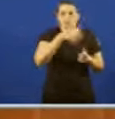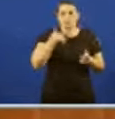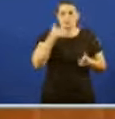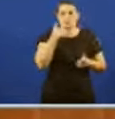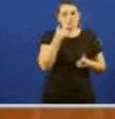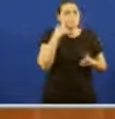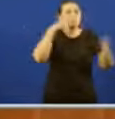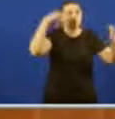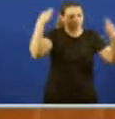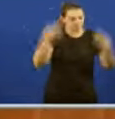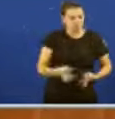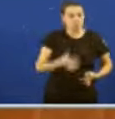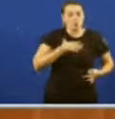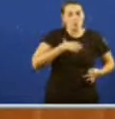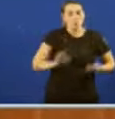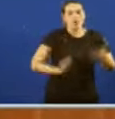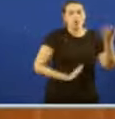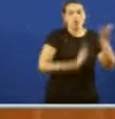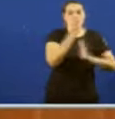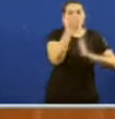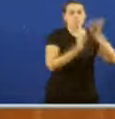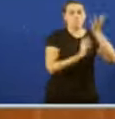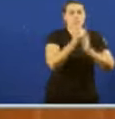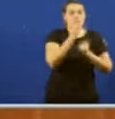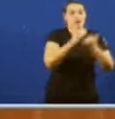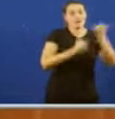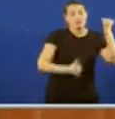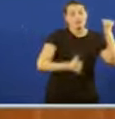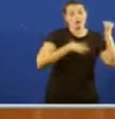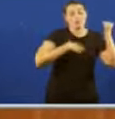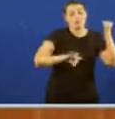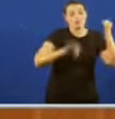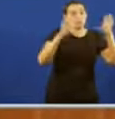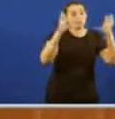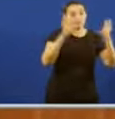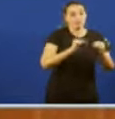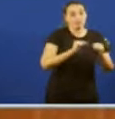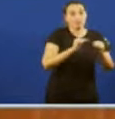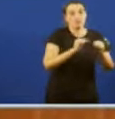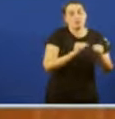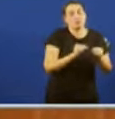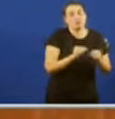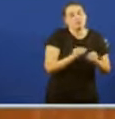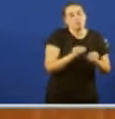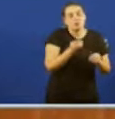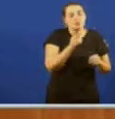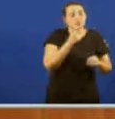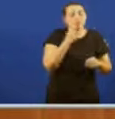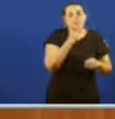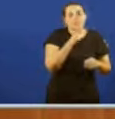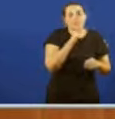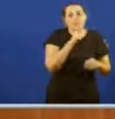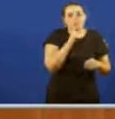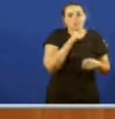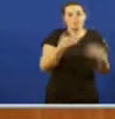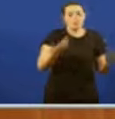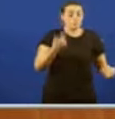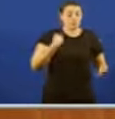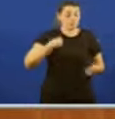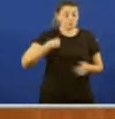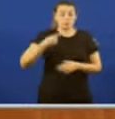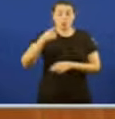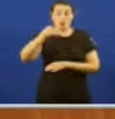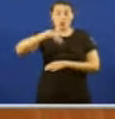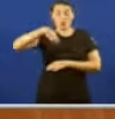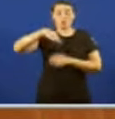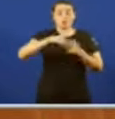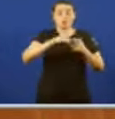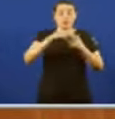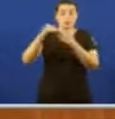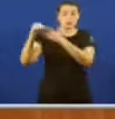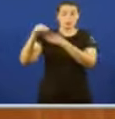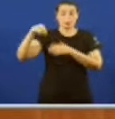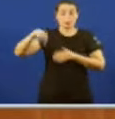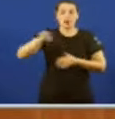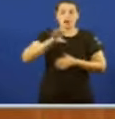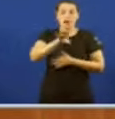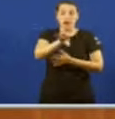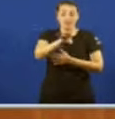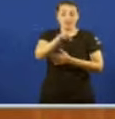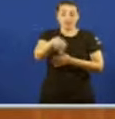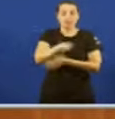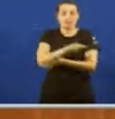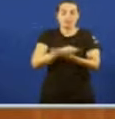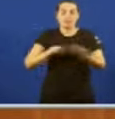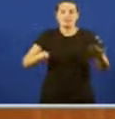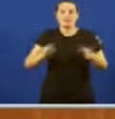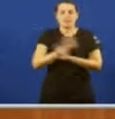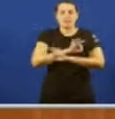en alguns casos Danos irreparables Houbo unha descoordinación pola inexistencia Do mando único verdadeiro de emergencias A incapacidade de